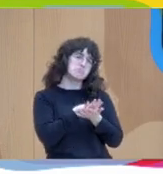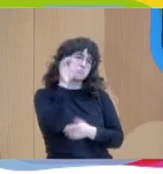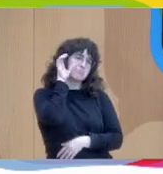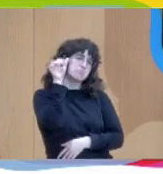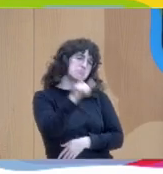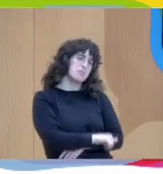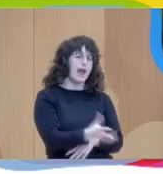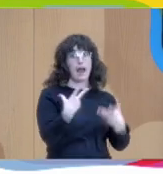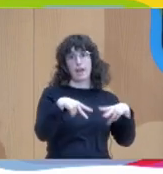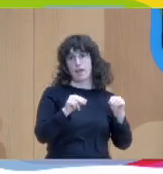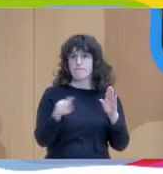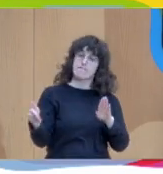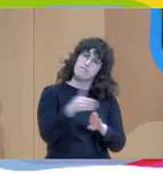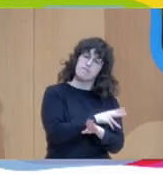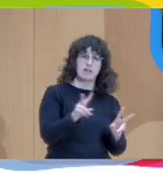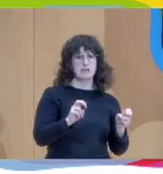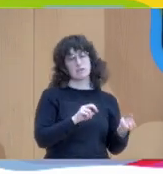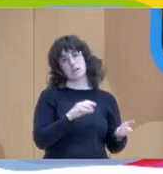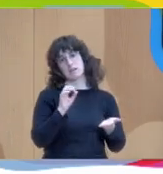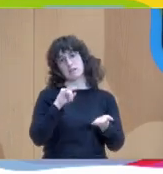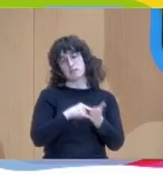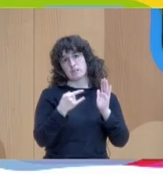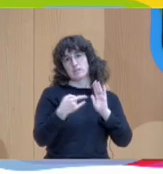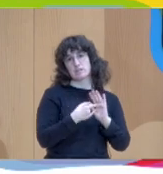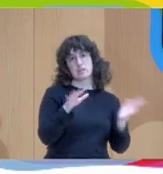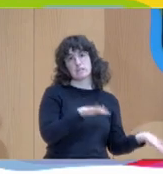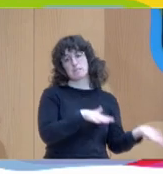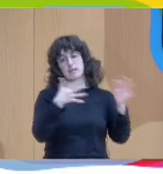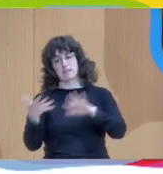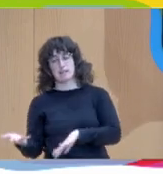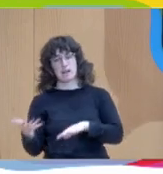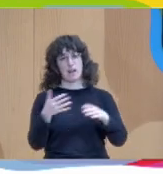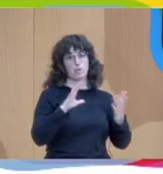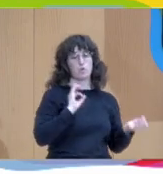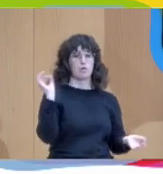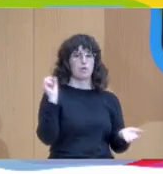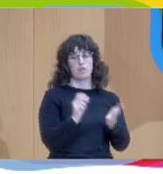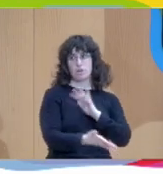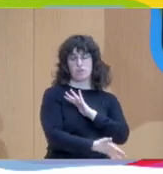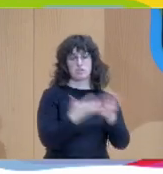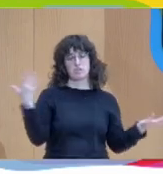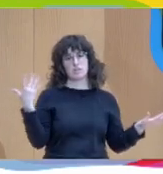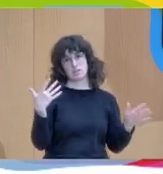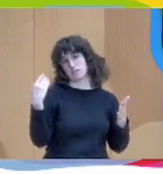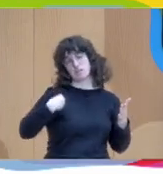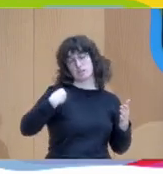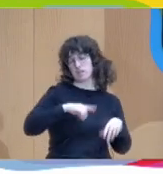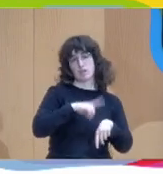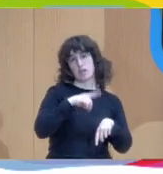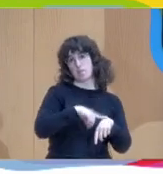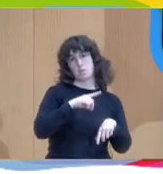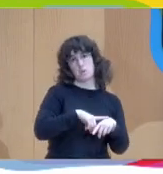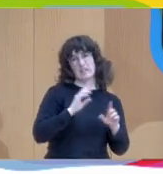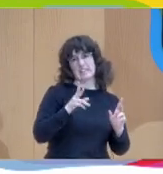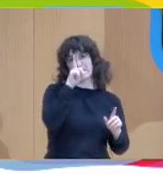el de los sistemas de traducción simultánea no os olvidéis de devolverlos no sirve para nada así que luego mejor devolverlo para que luego